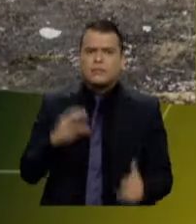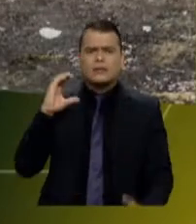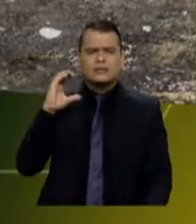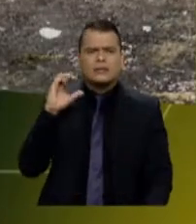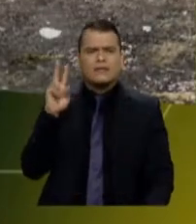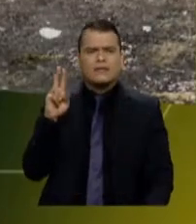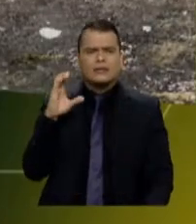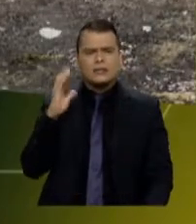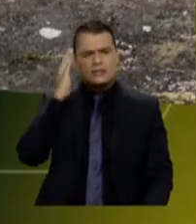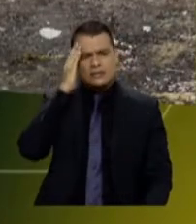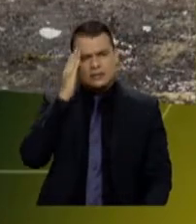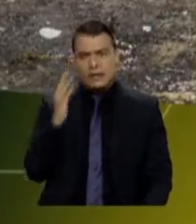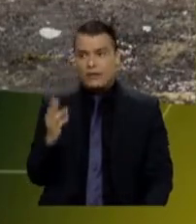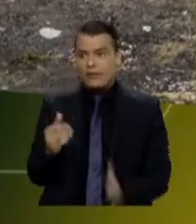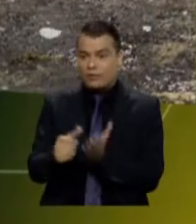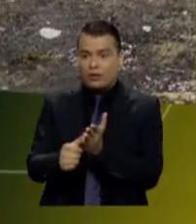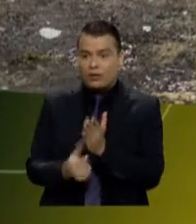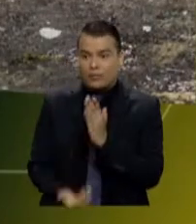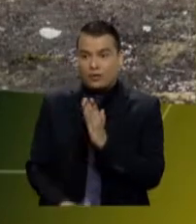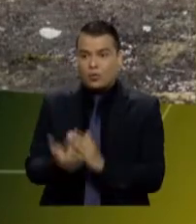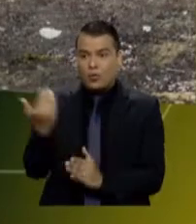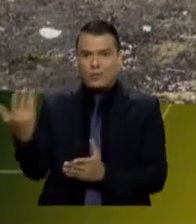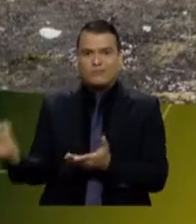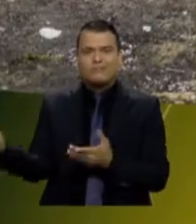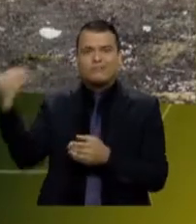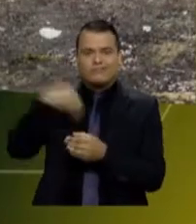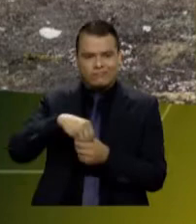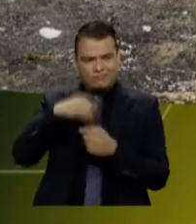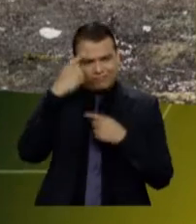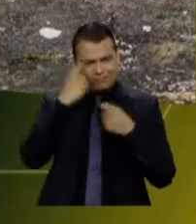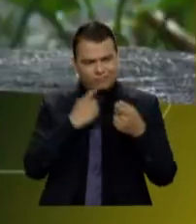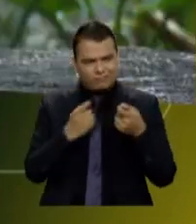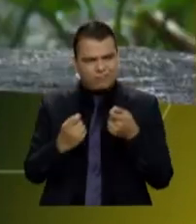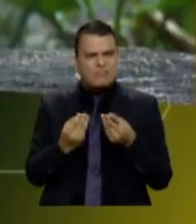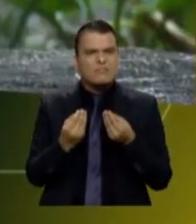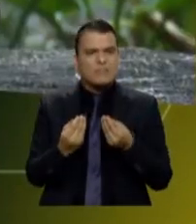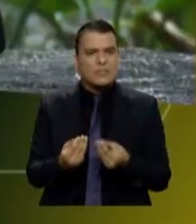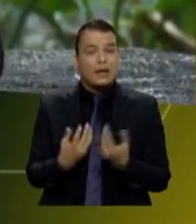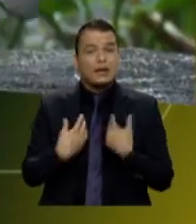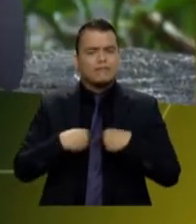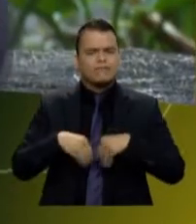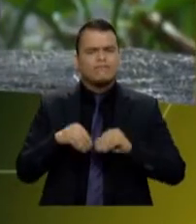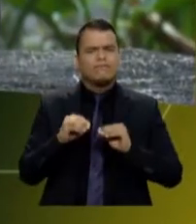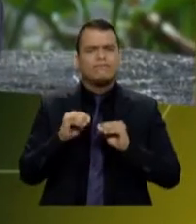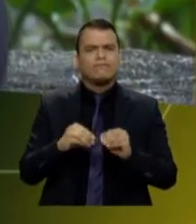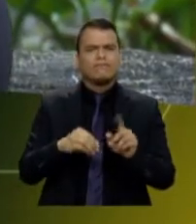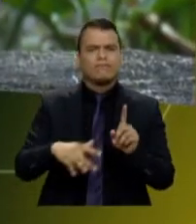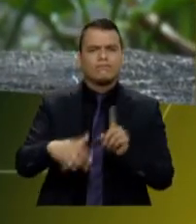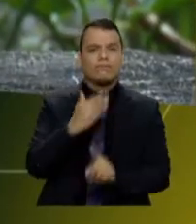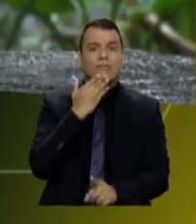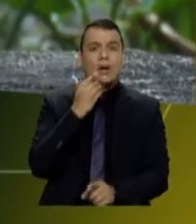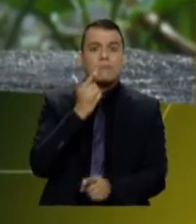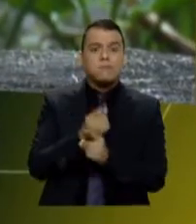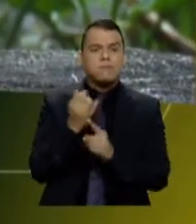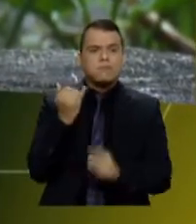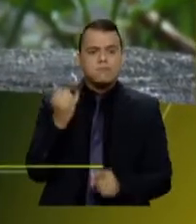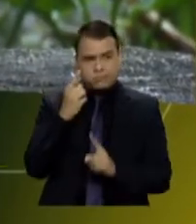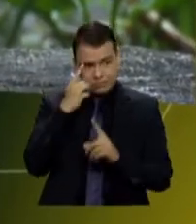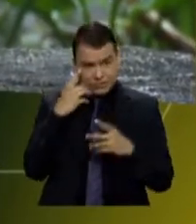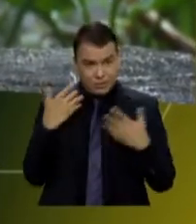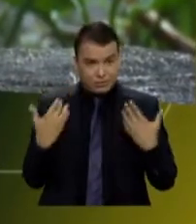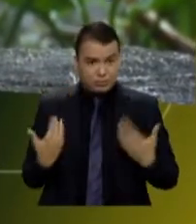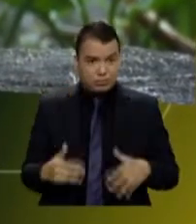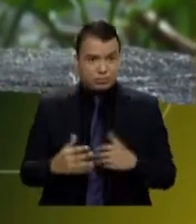muy bien y justamente con Roca y Rupito usa estrategias para realizar educación ambiental. Ahora se alía con la